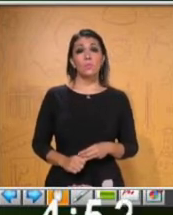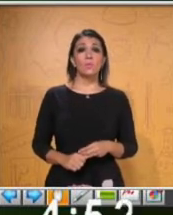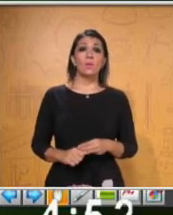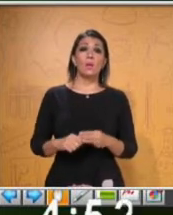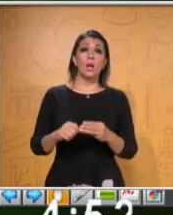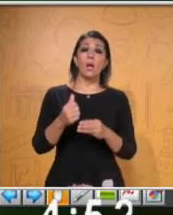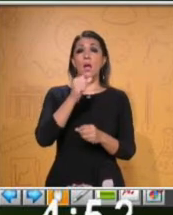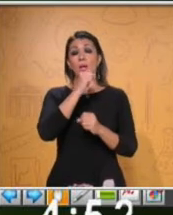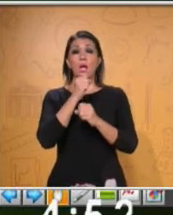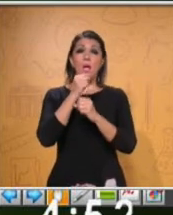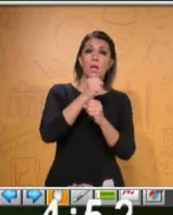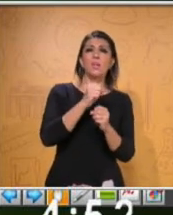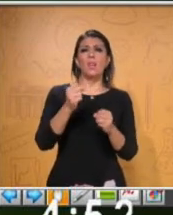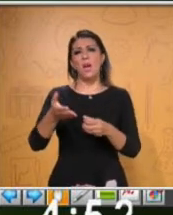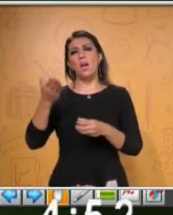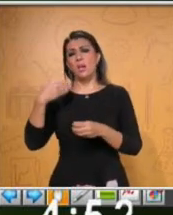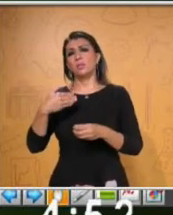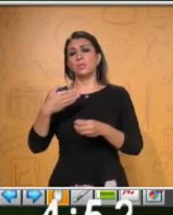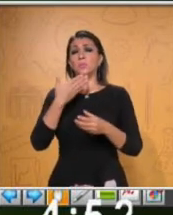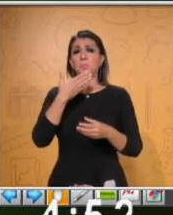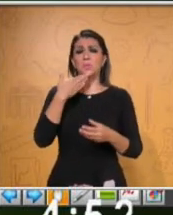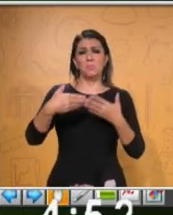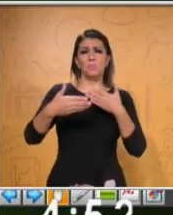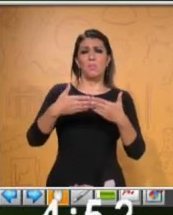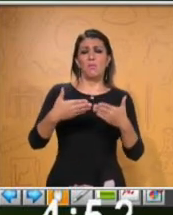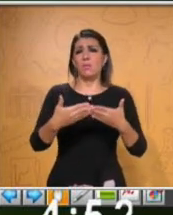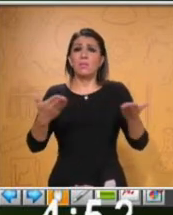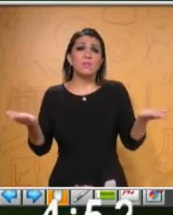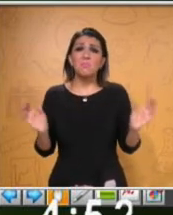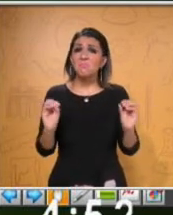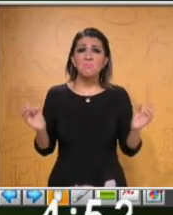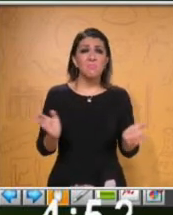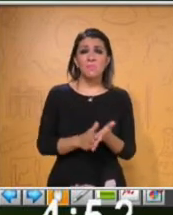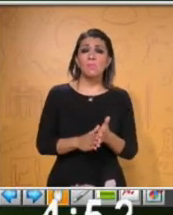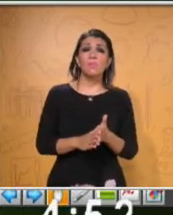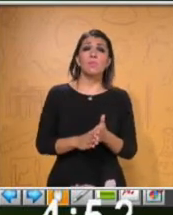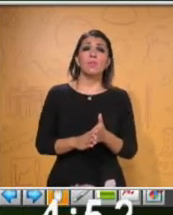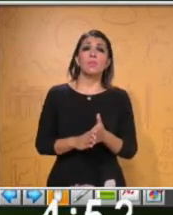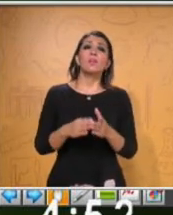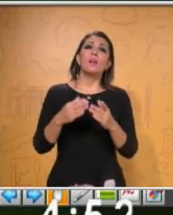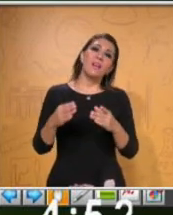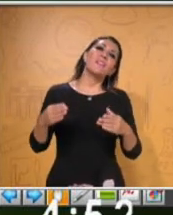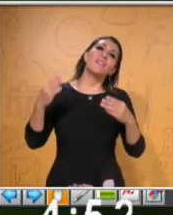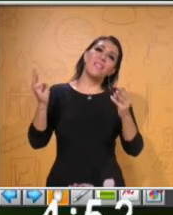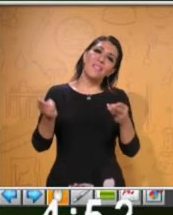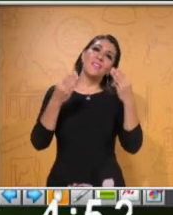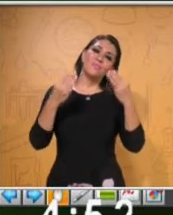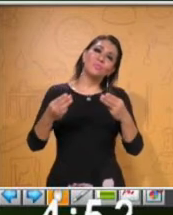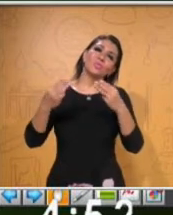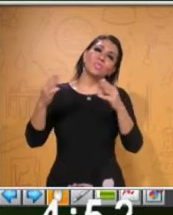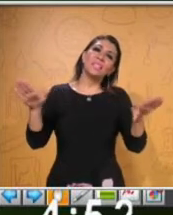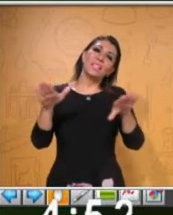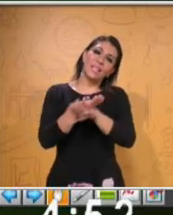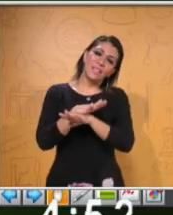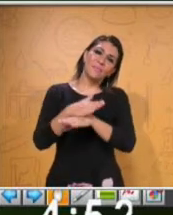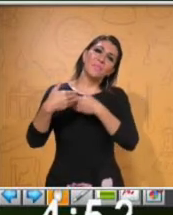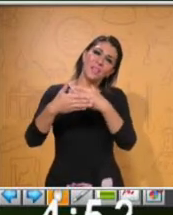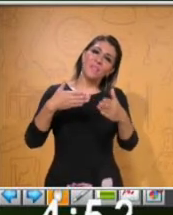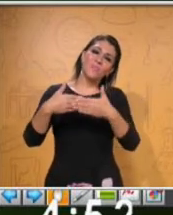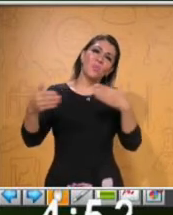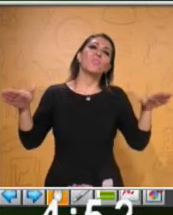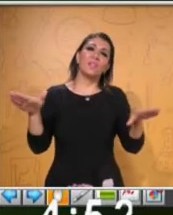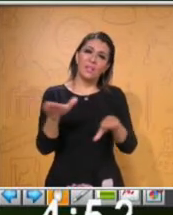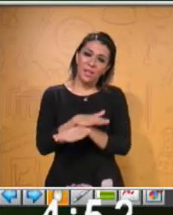populares ahora. ¿A qué se referirá? Las canciones. Recuerda que decía que la música a veces pasa de moda y los idiomas también.